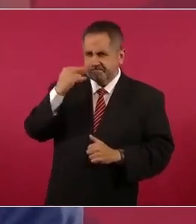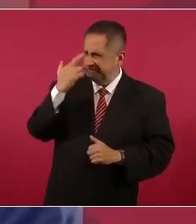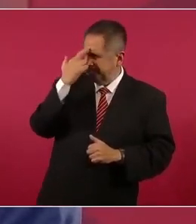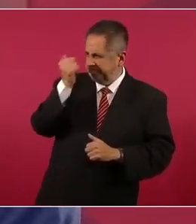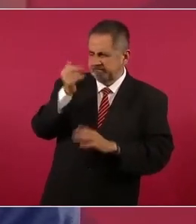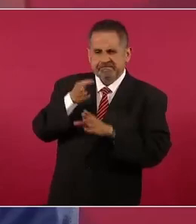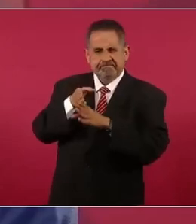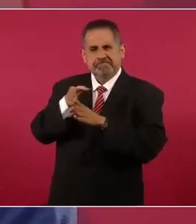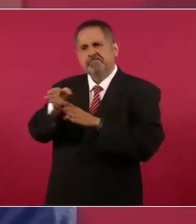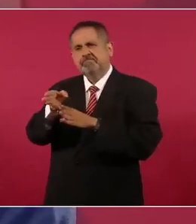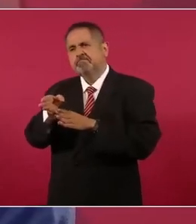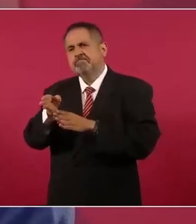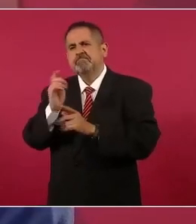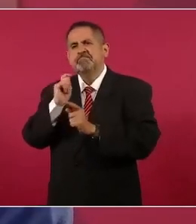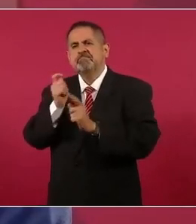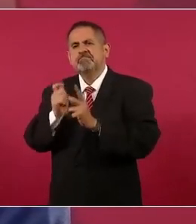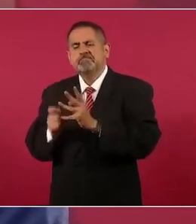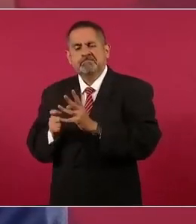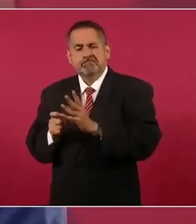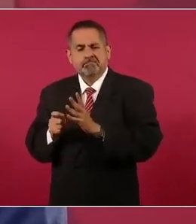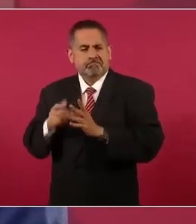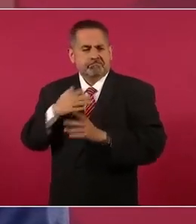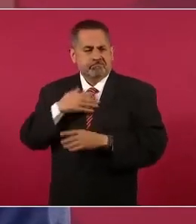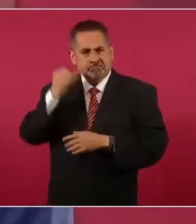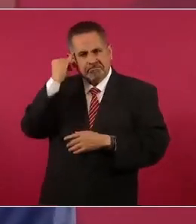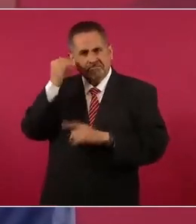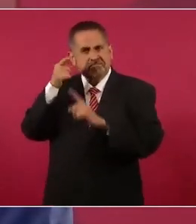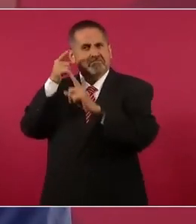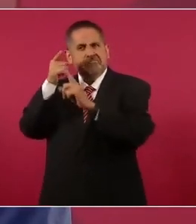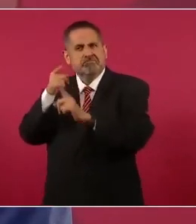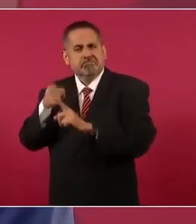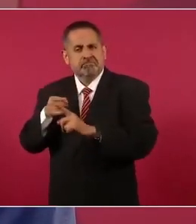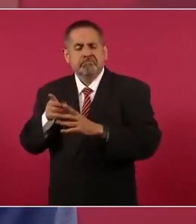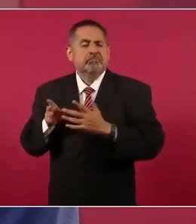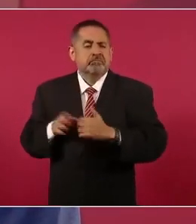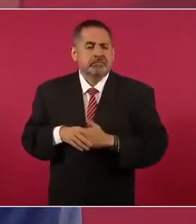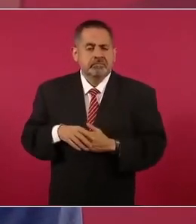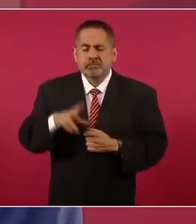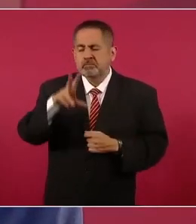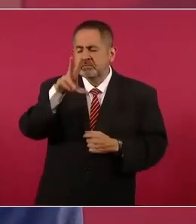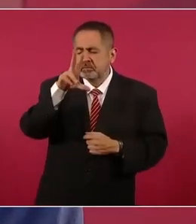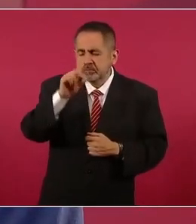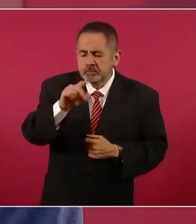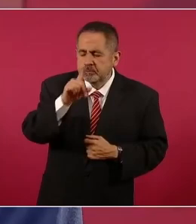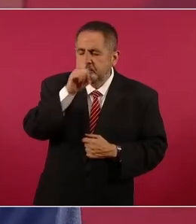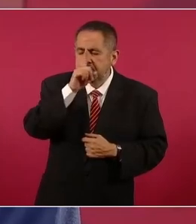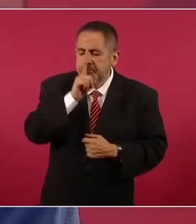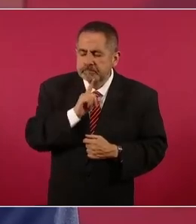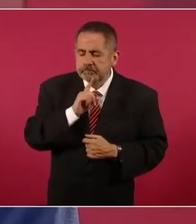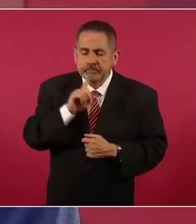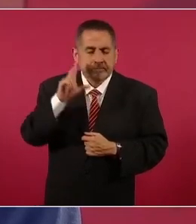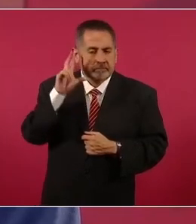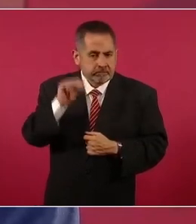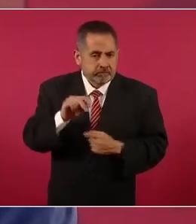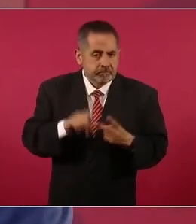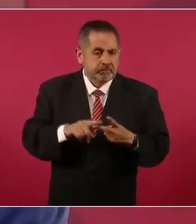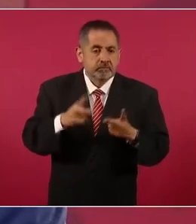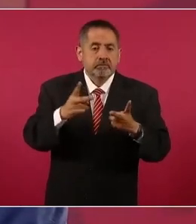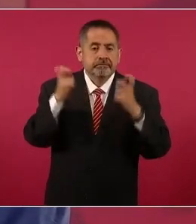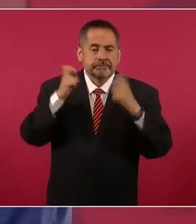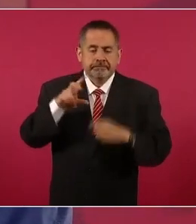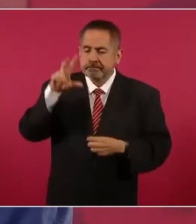nuestro ideal es no mentir, no robar